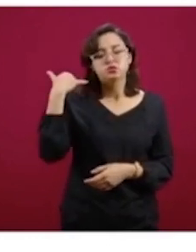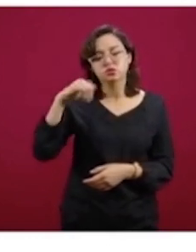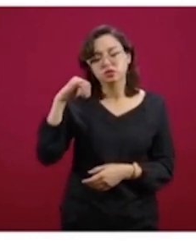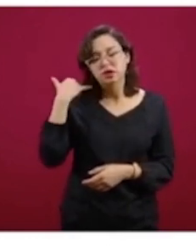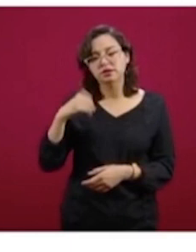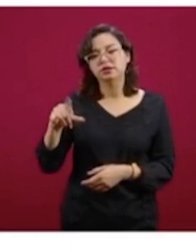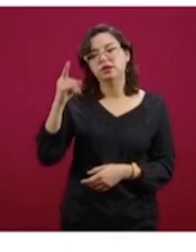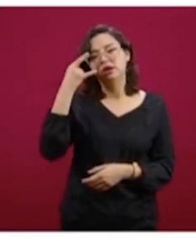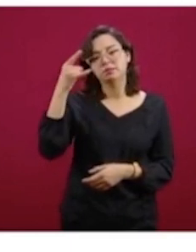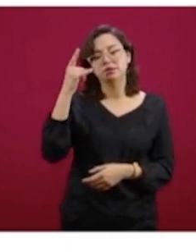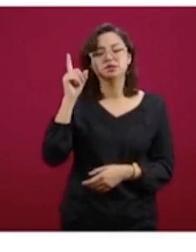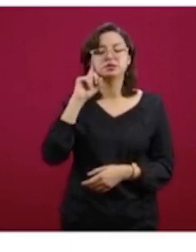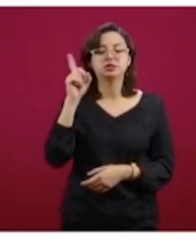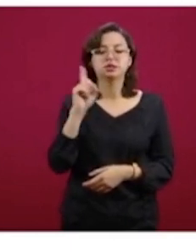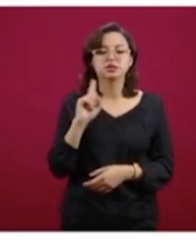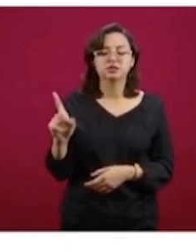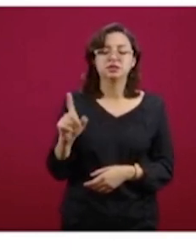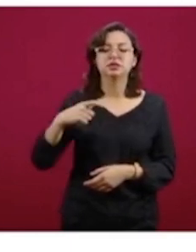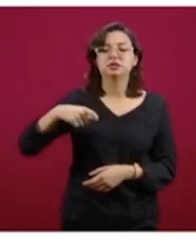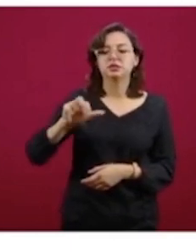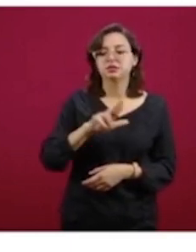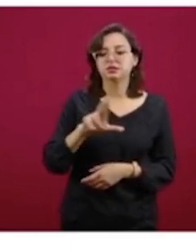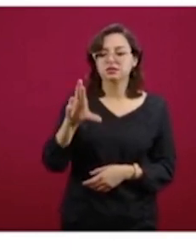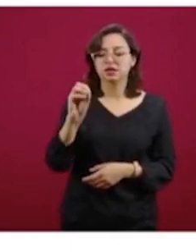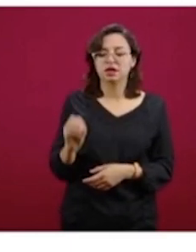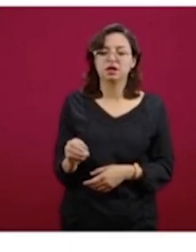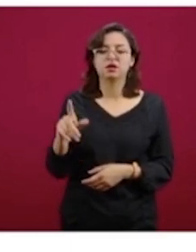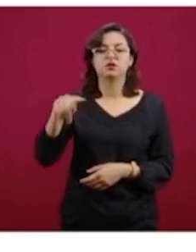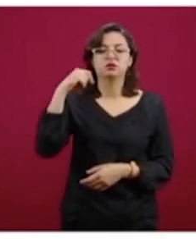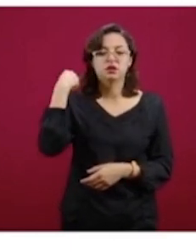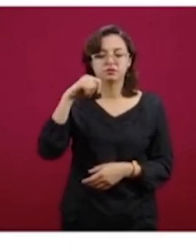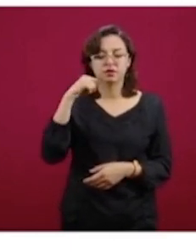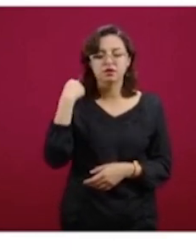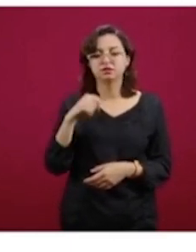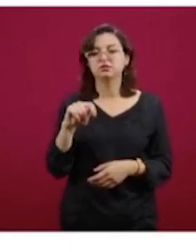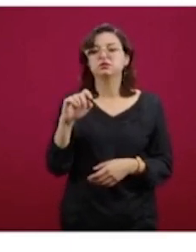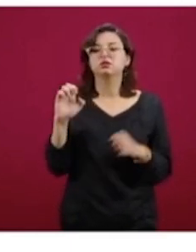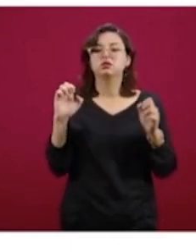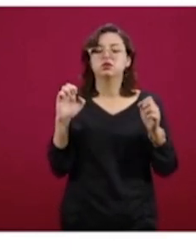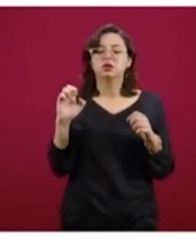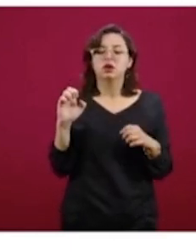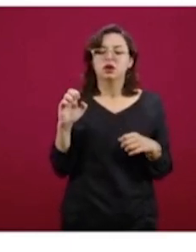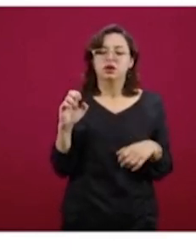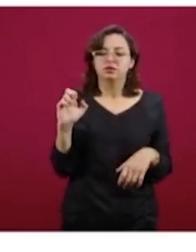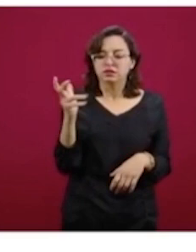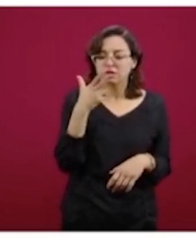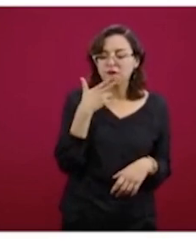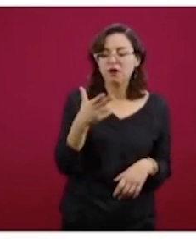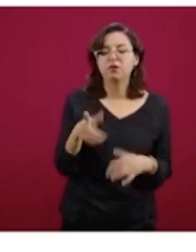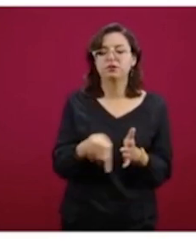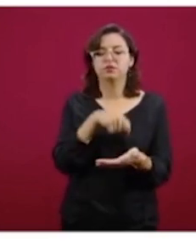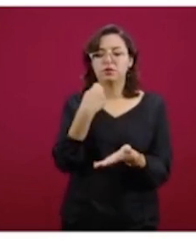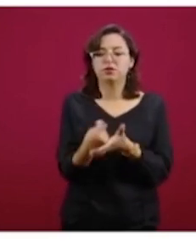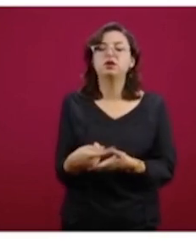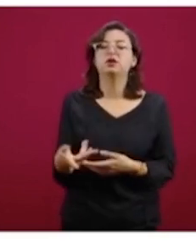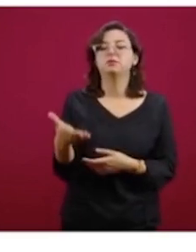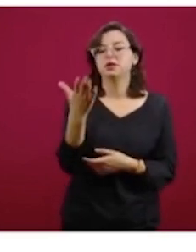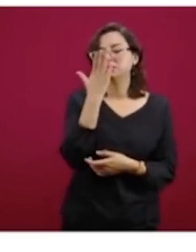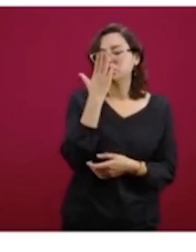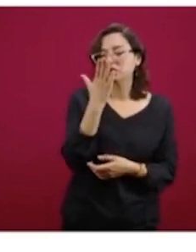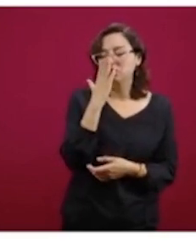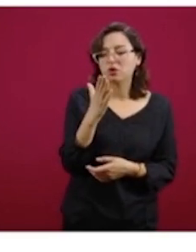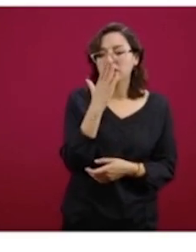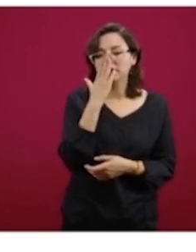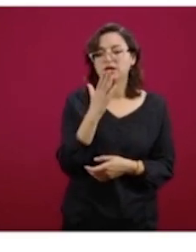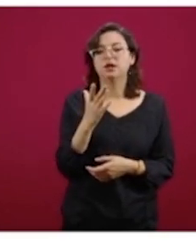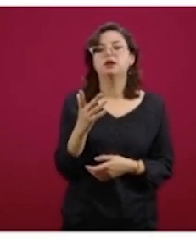Zacatecas, Nayarit, Quintana Roo, Tabasco, Colima, Chihuahua, Tamaulipas, Sonora, presentan